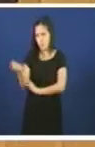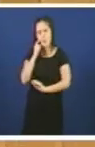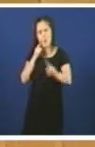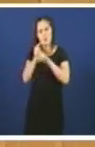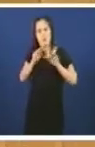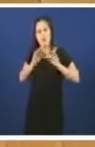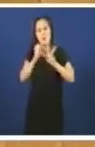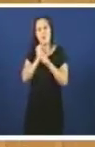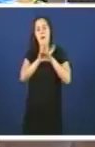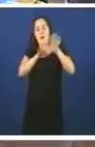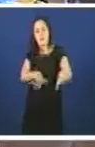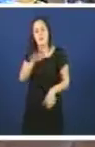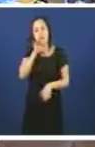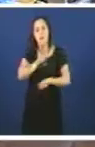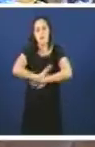galego. Nada máis e molte.